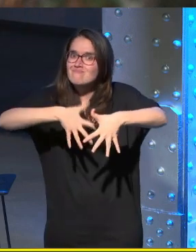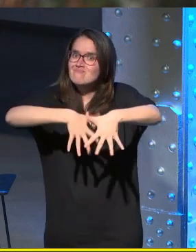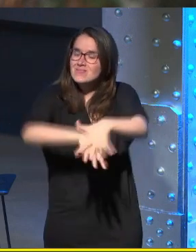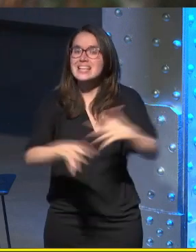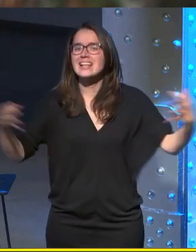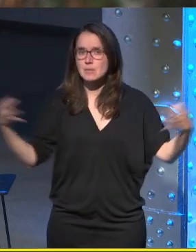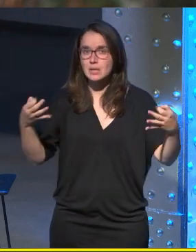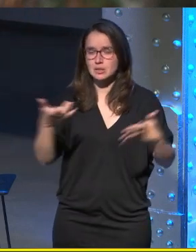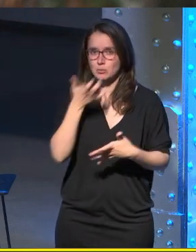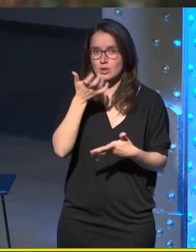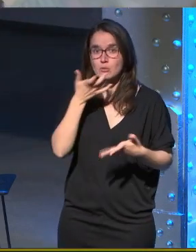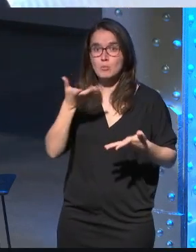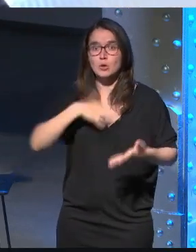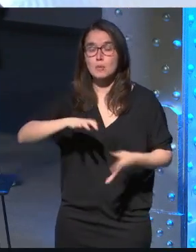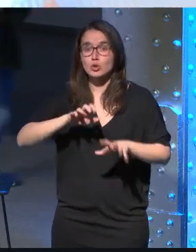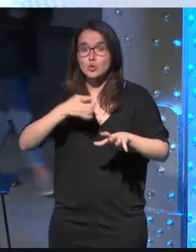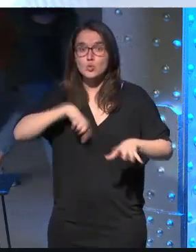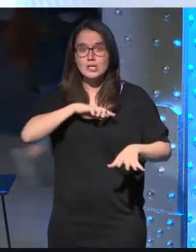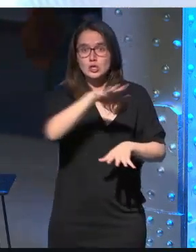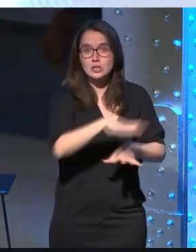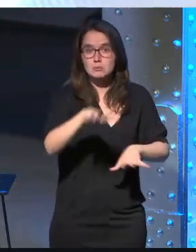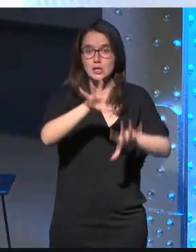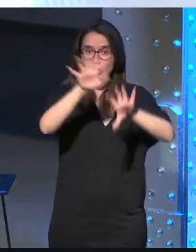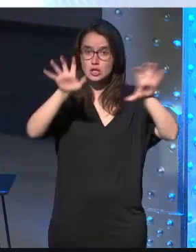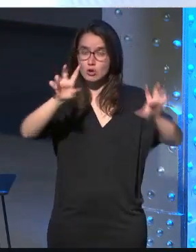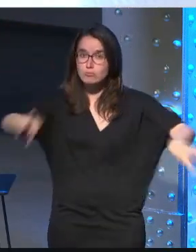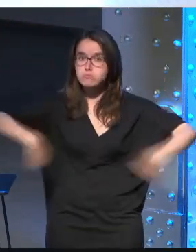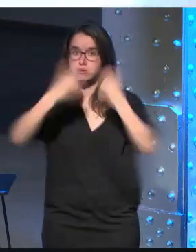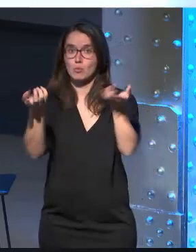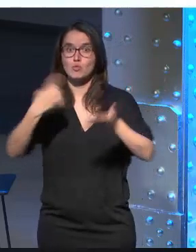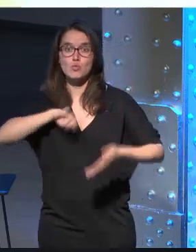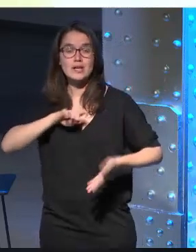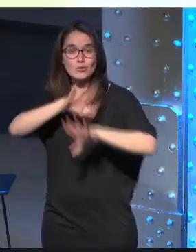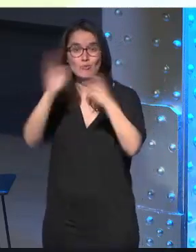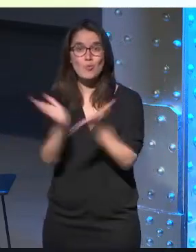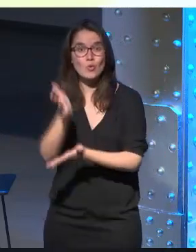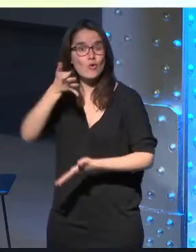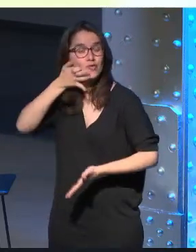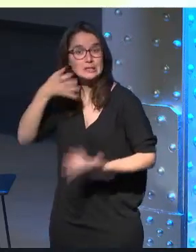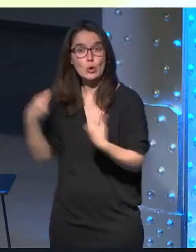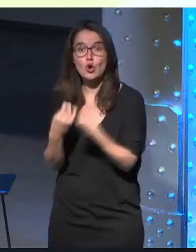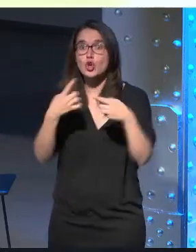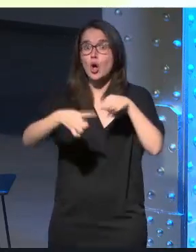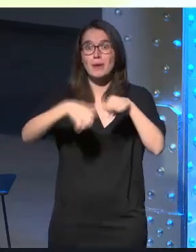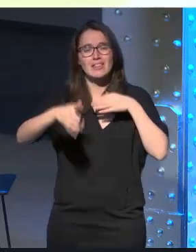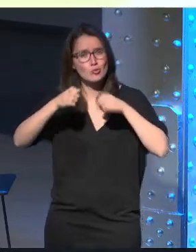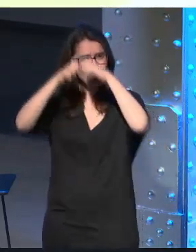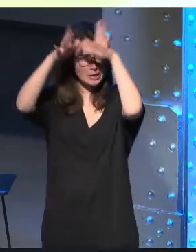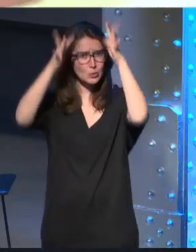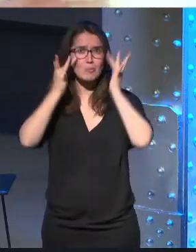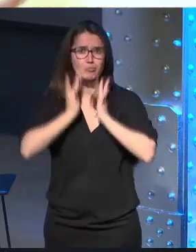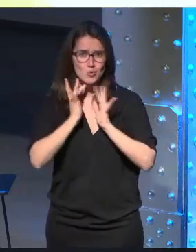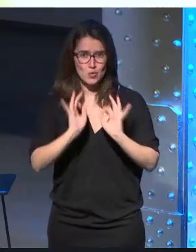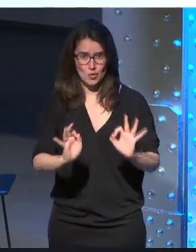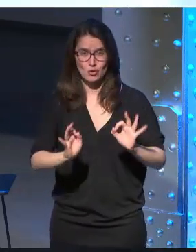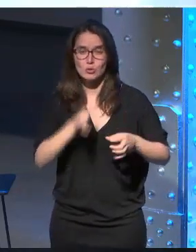pues ocurren cosas como que podemos redecorar nuestros espacios nuestro mundo físico con objetos puramente virtuales como se